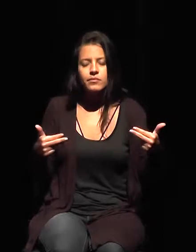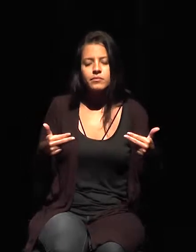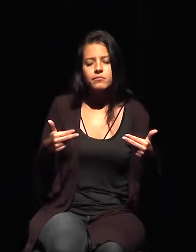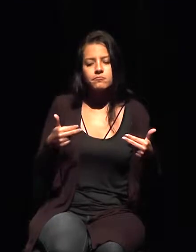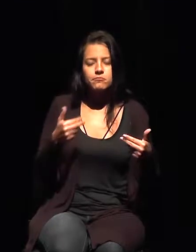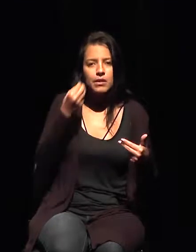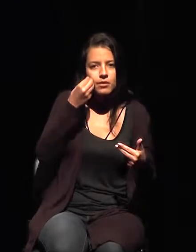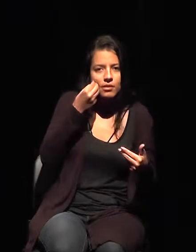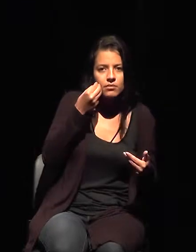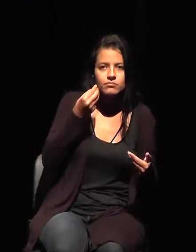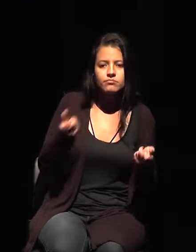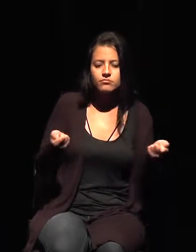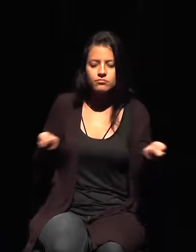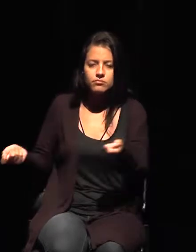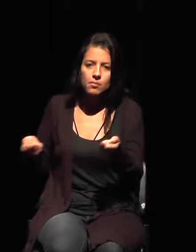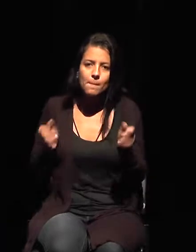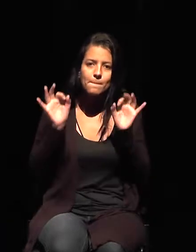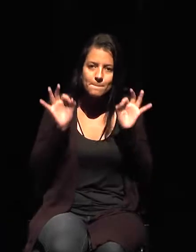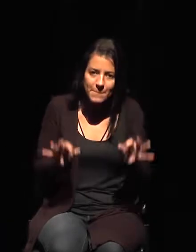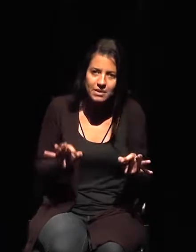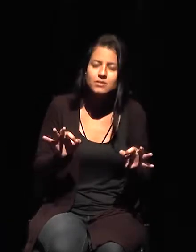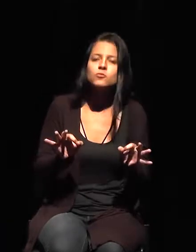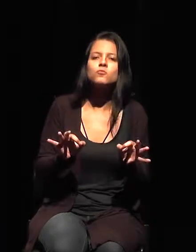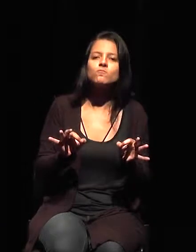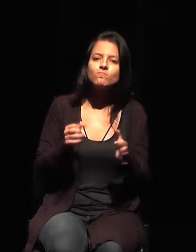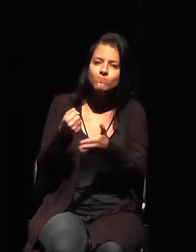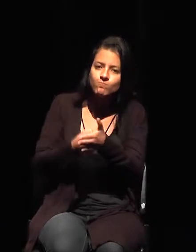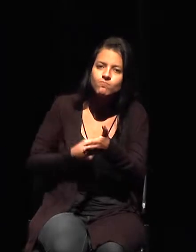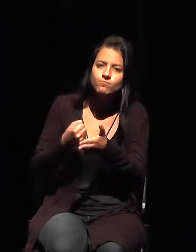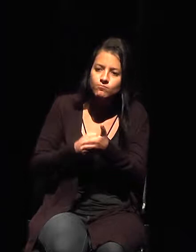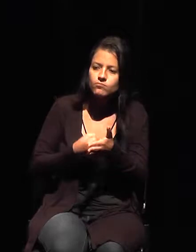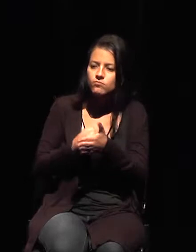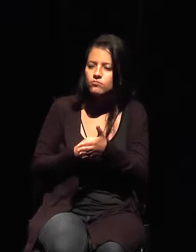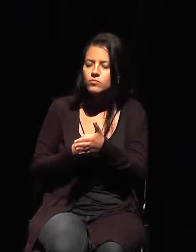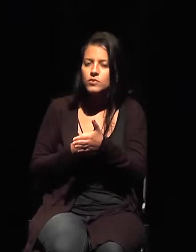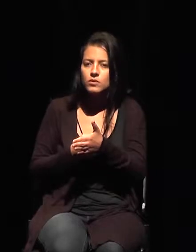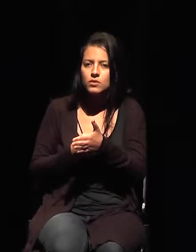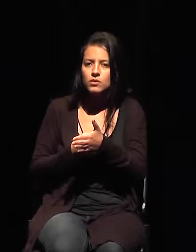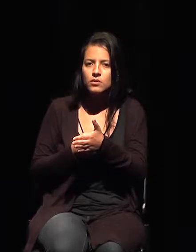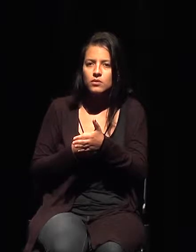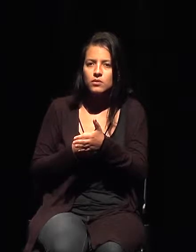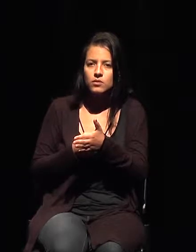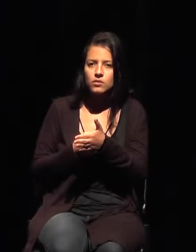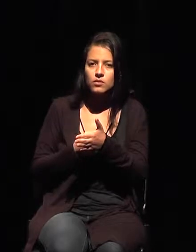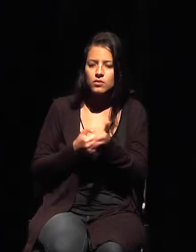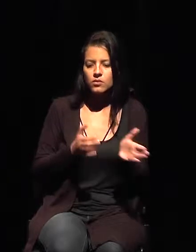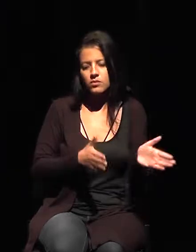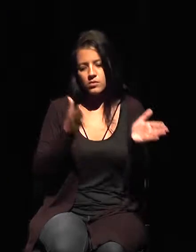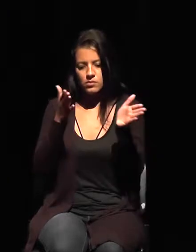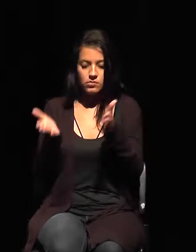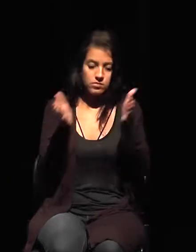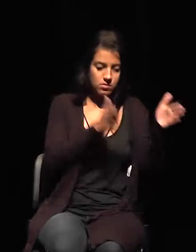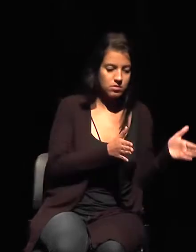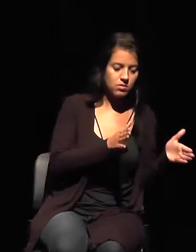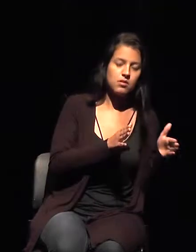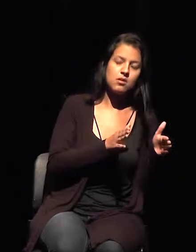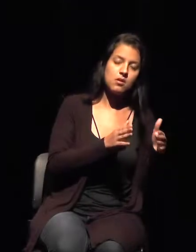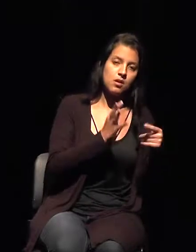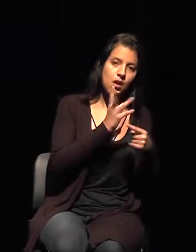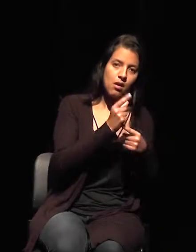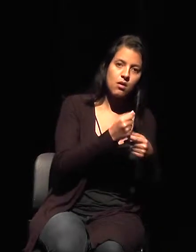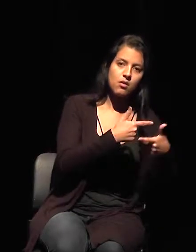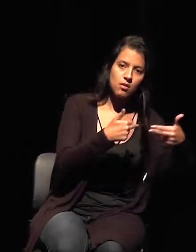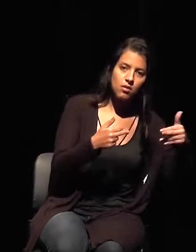combatir, por una parte el tema de los bienes culturales y por otra parte también cómo